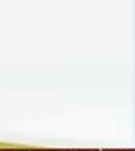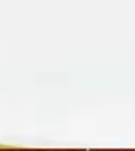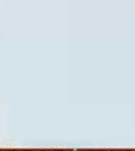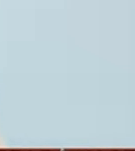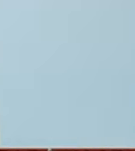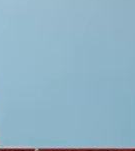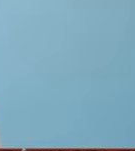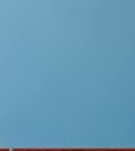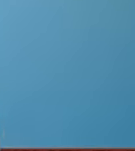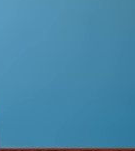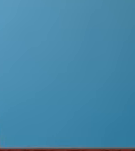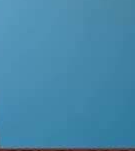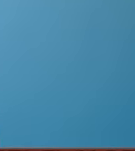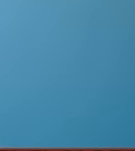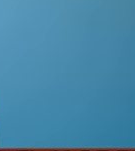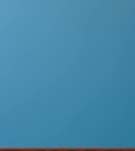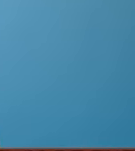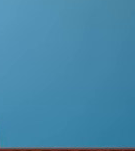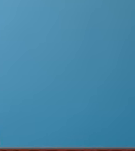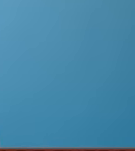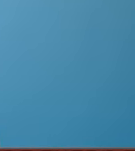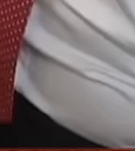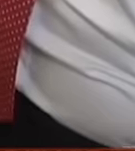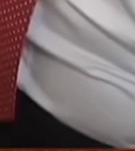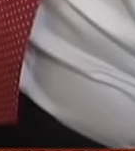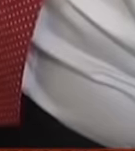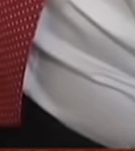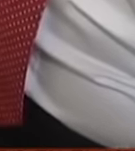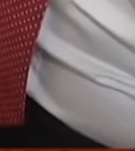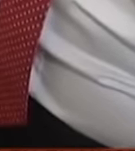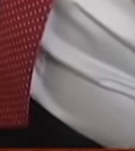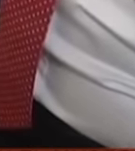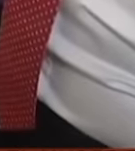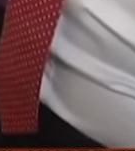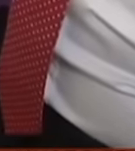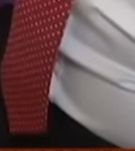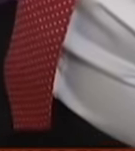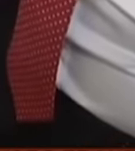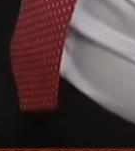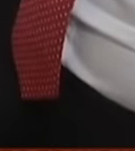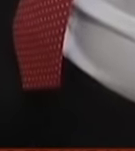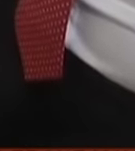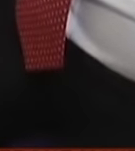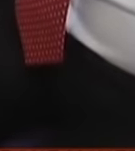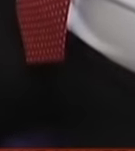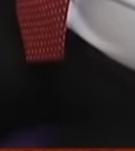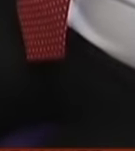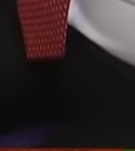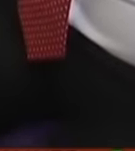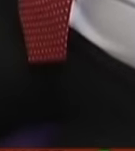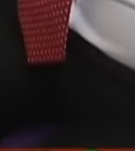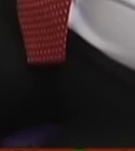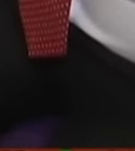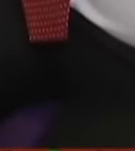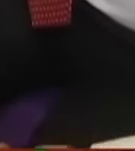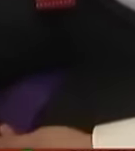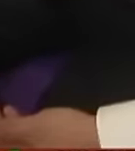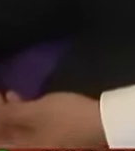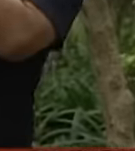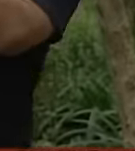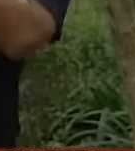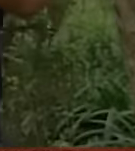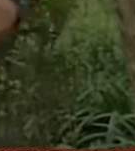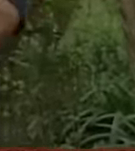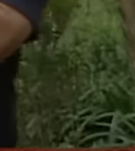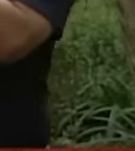constante no se te olvide que hay una necesidad de tratar en forma integral este tipo de circunstancias un paciente así no